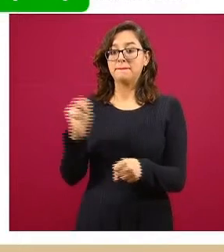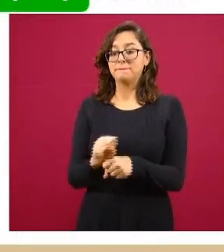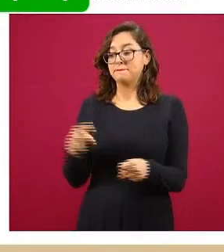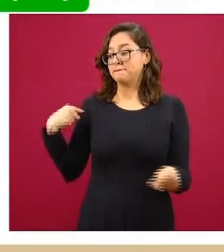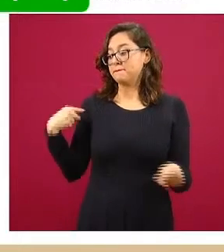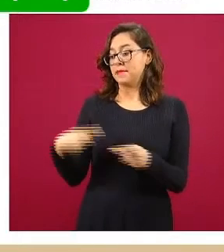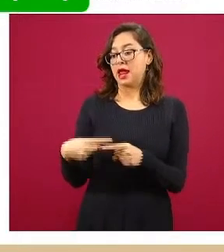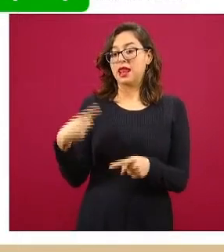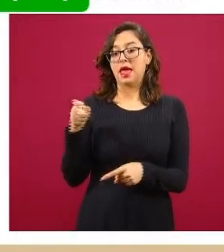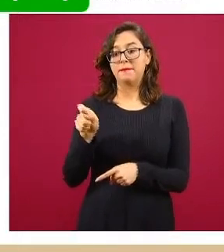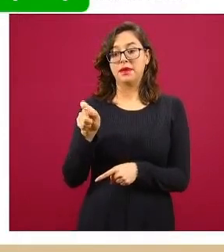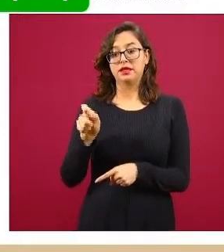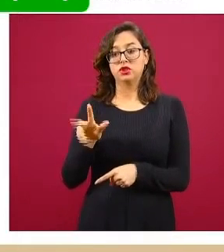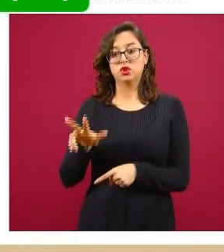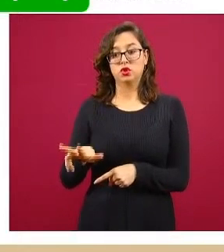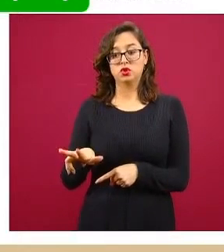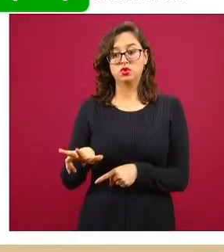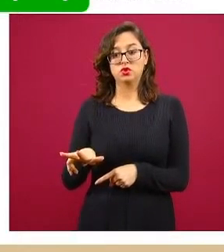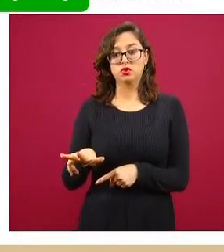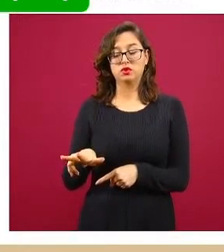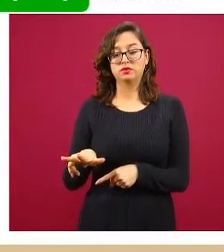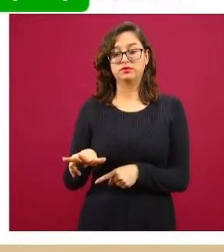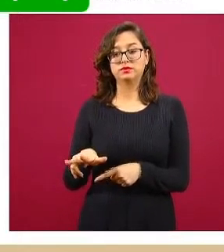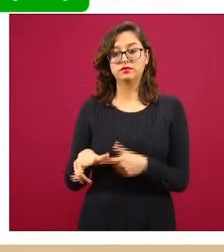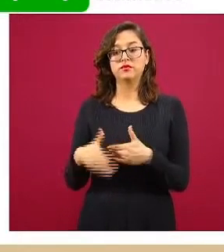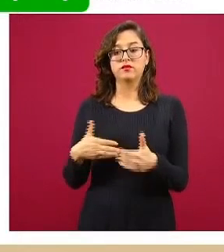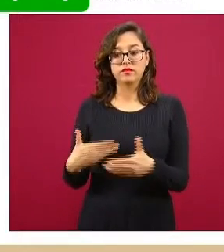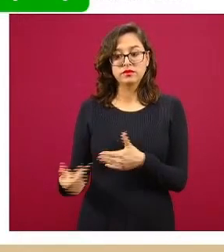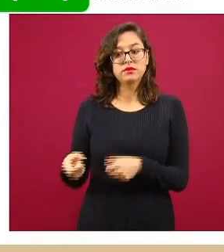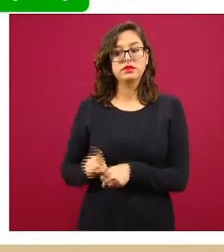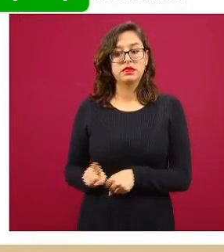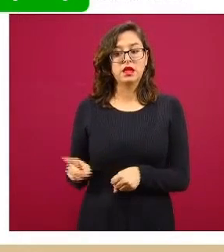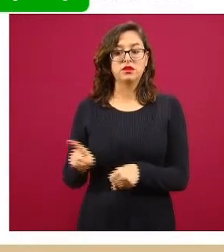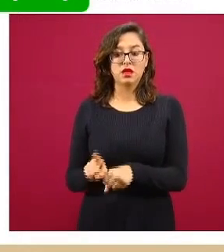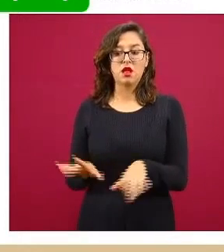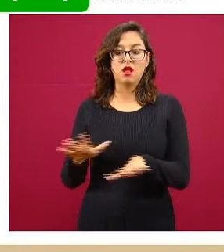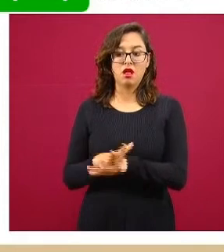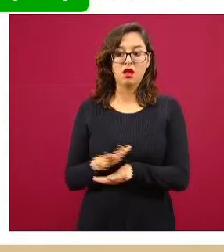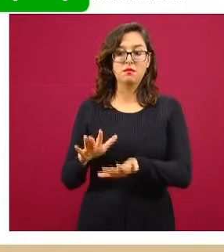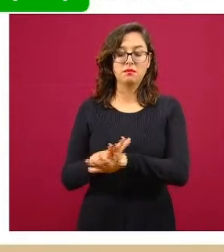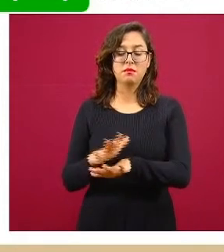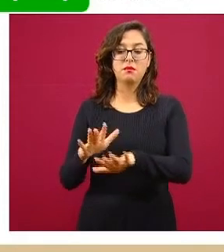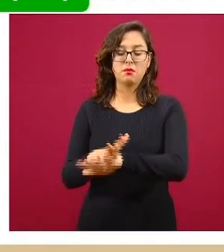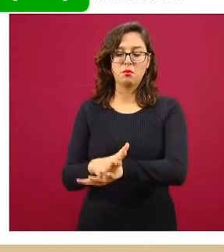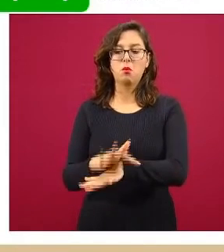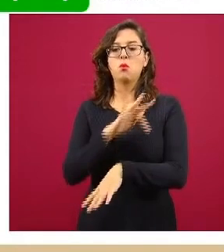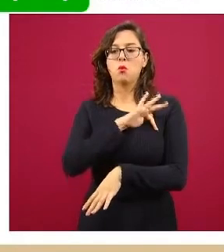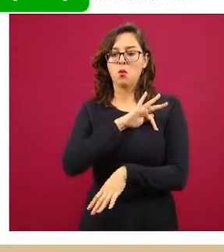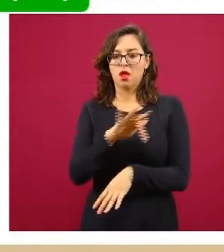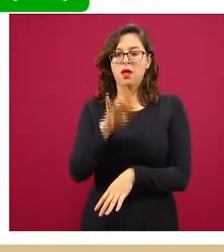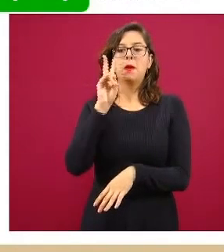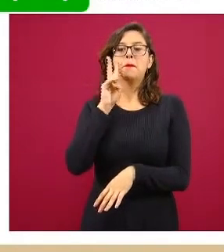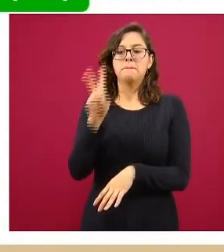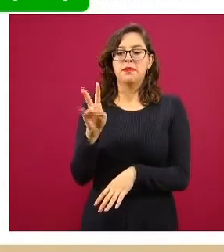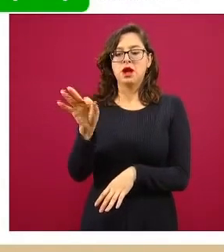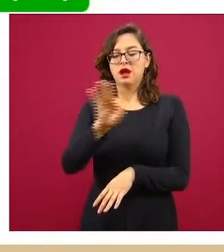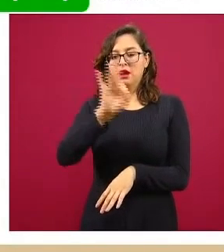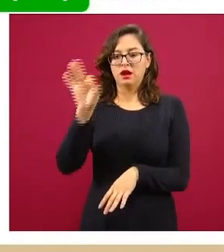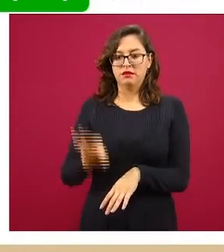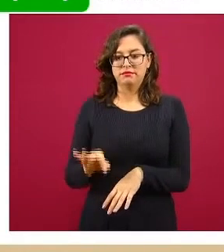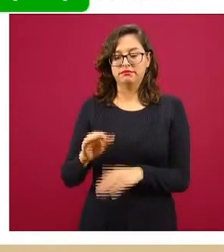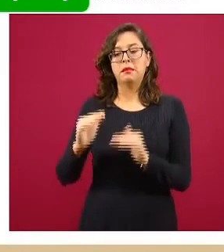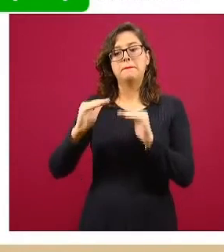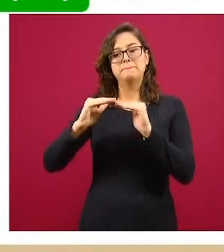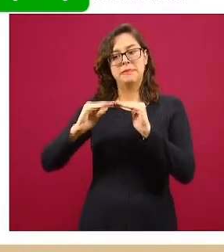estos son datos que se van actualizando día con día, pero seguimos viendo los porcentajes de cambio